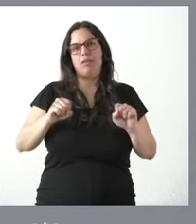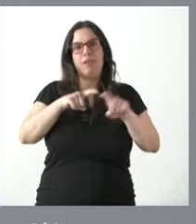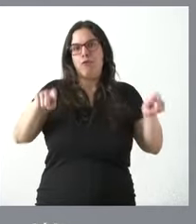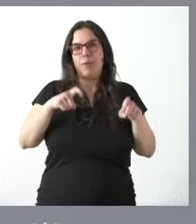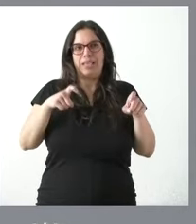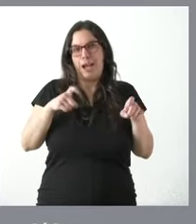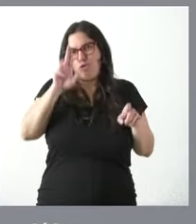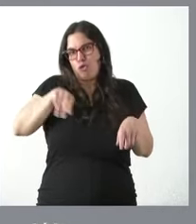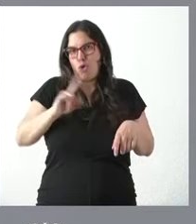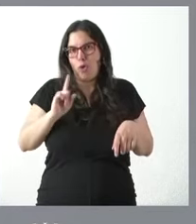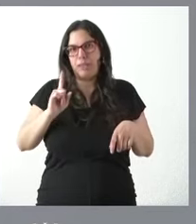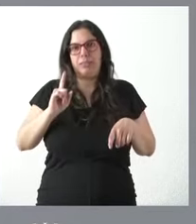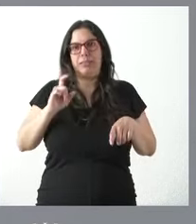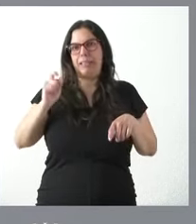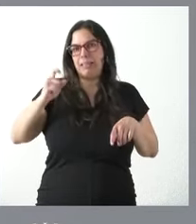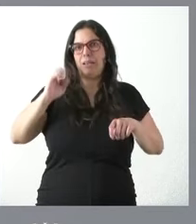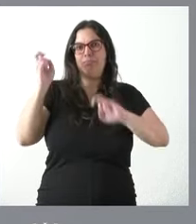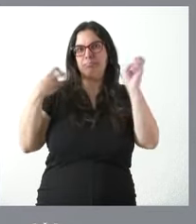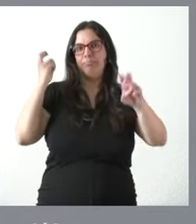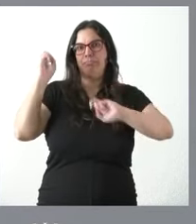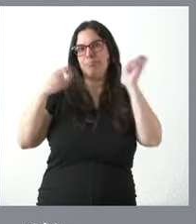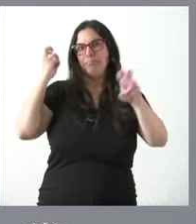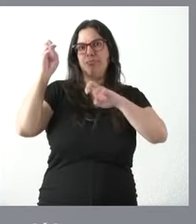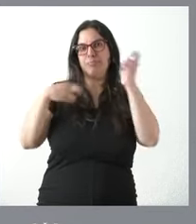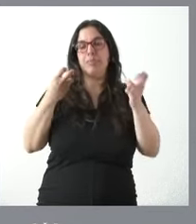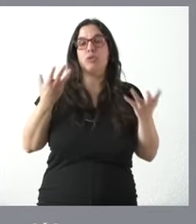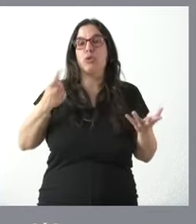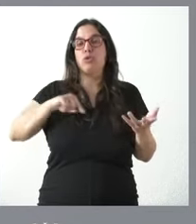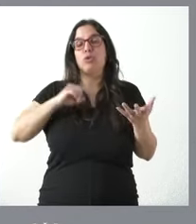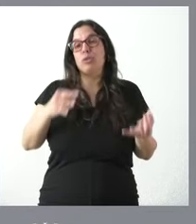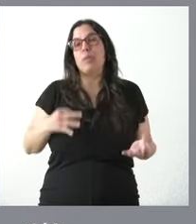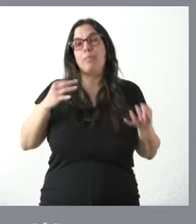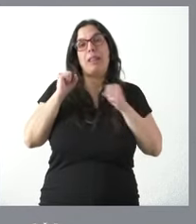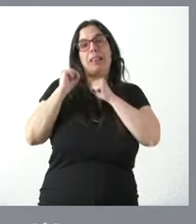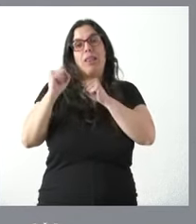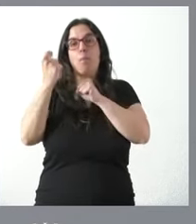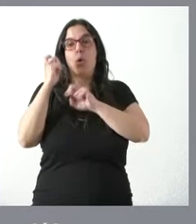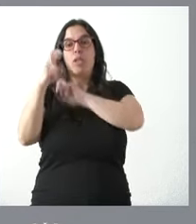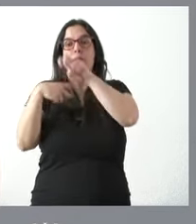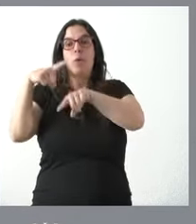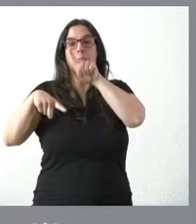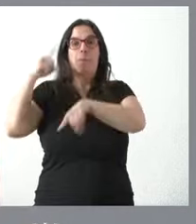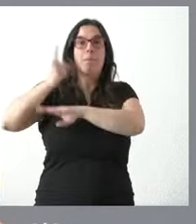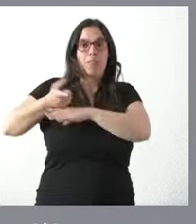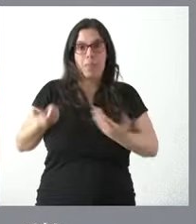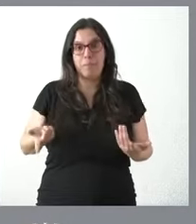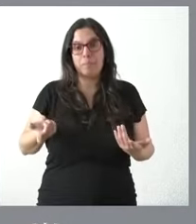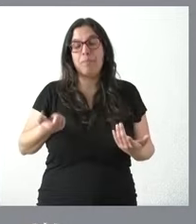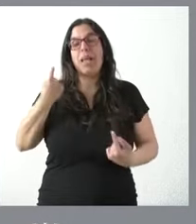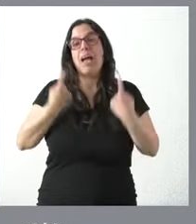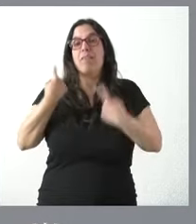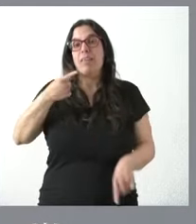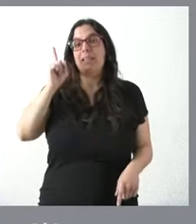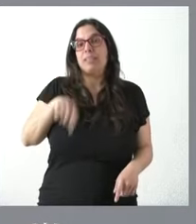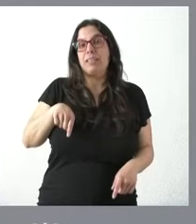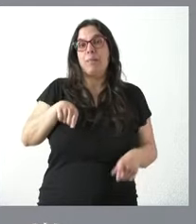existe es una actualización continua y por tanto siempre estaremos sujetos a ese tipo de actualizaciones a veces también la caída